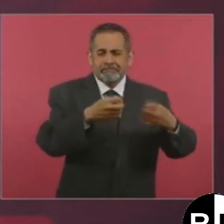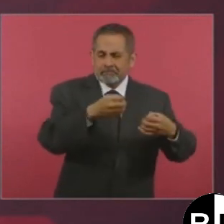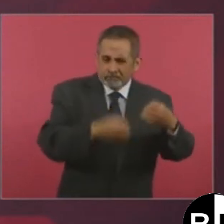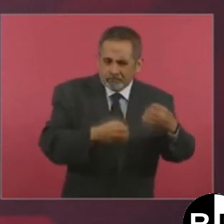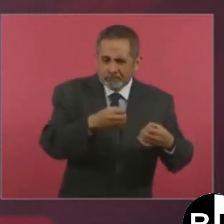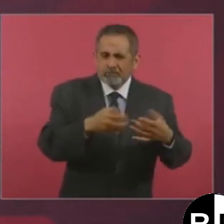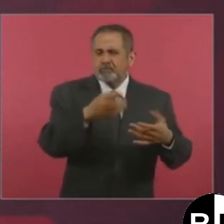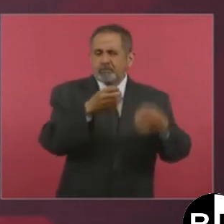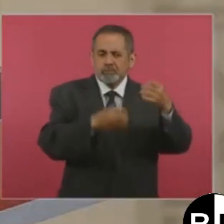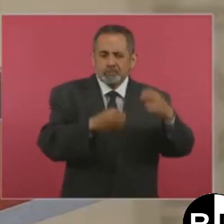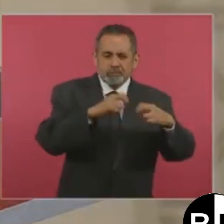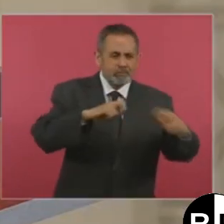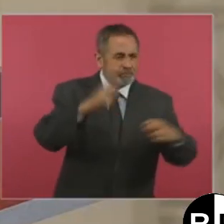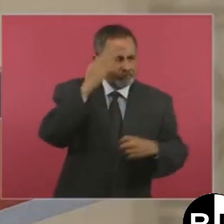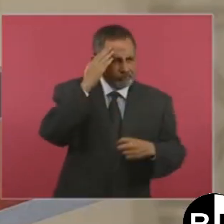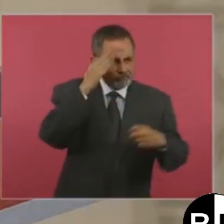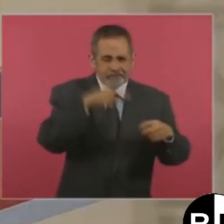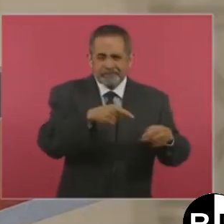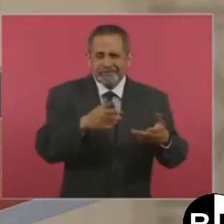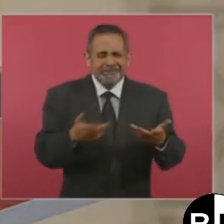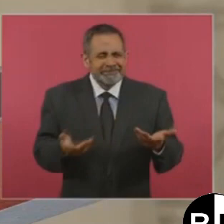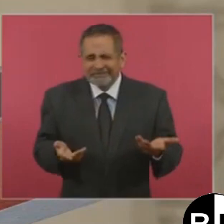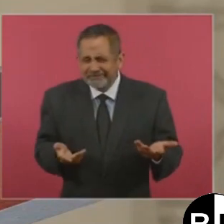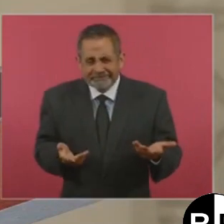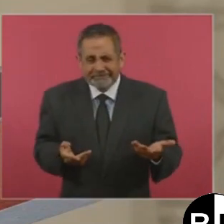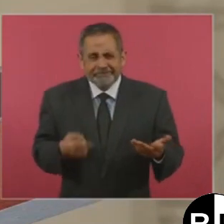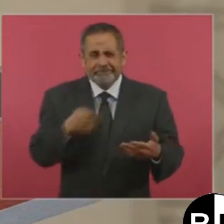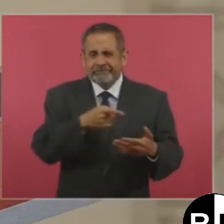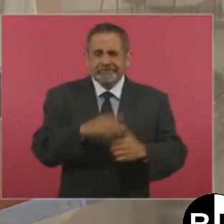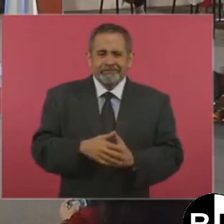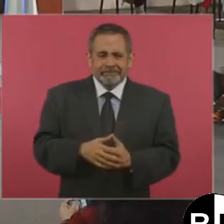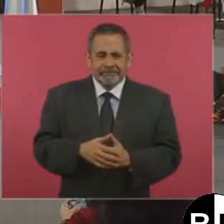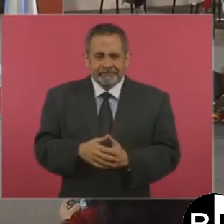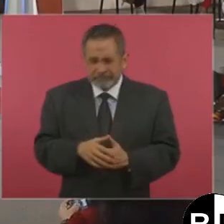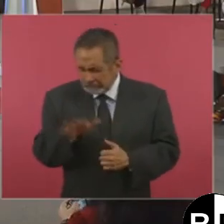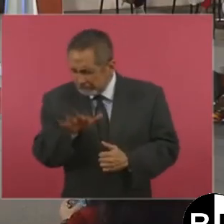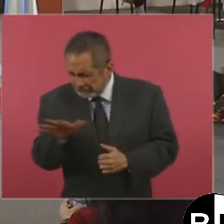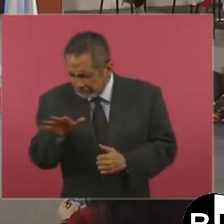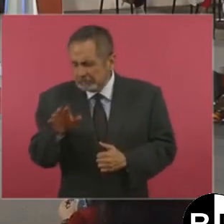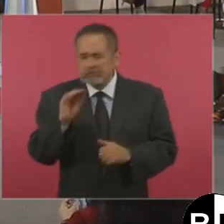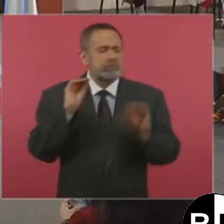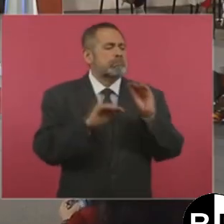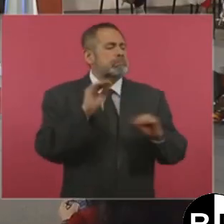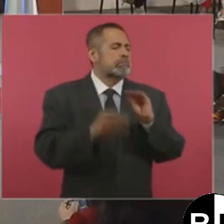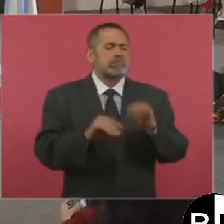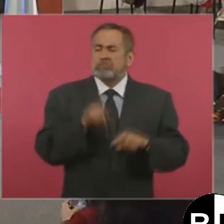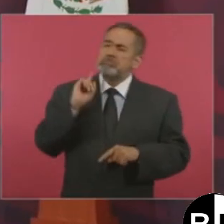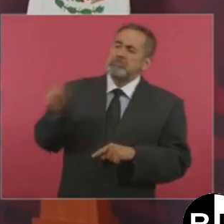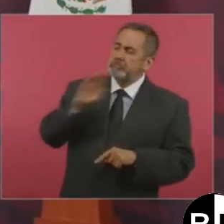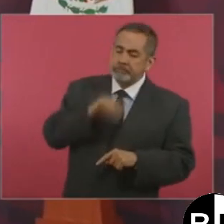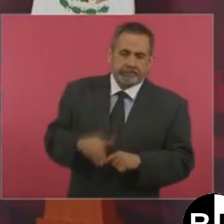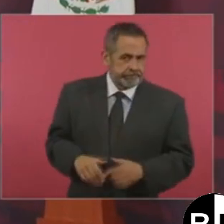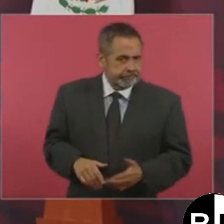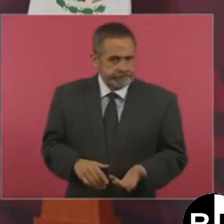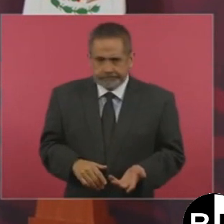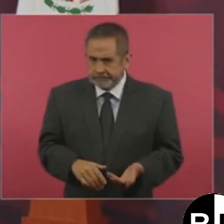magistrado va a hacer esta interpretación? ¿Por